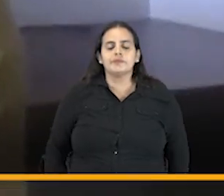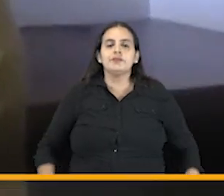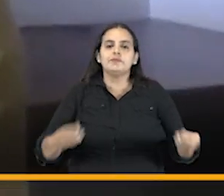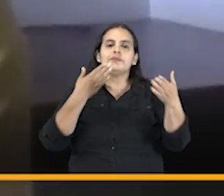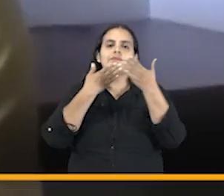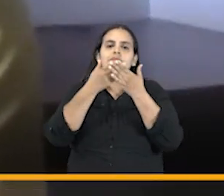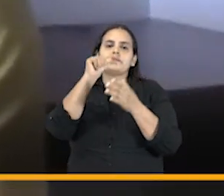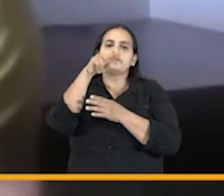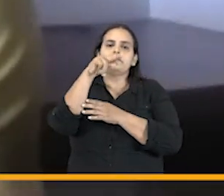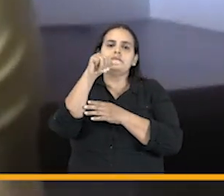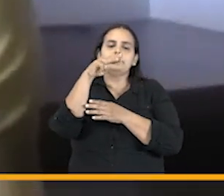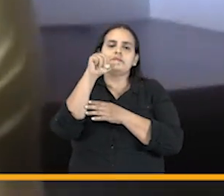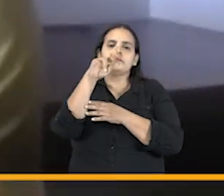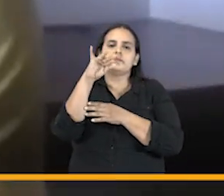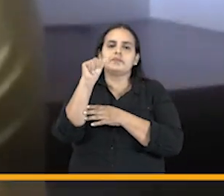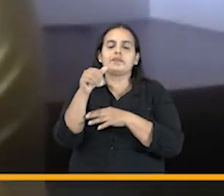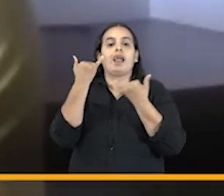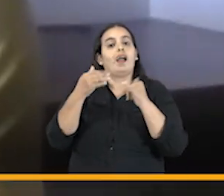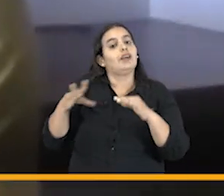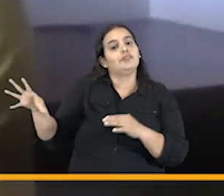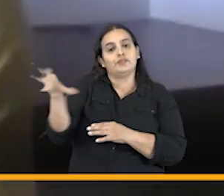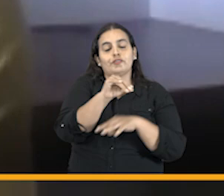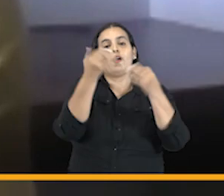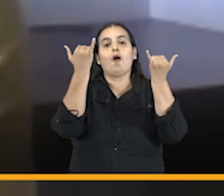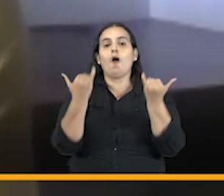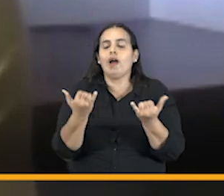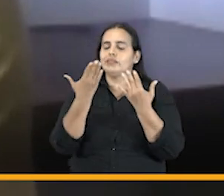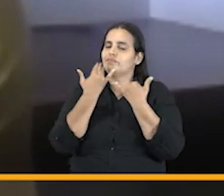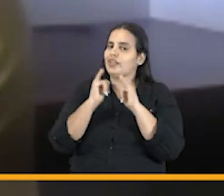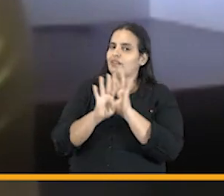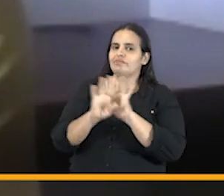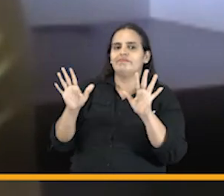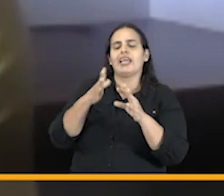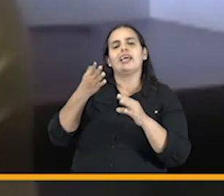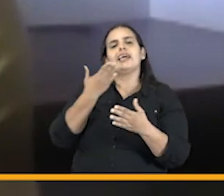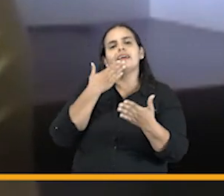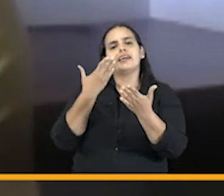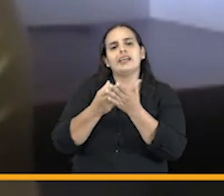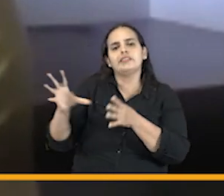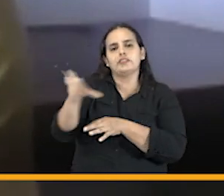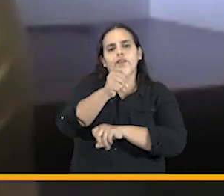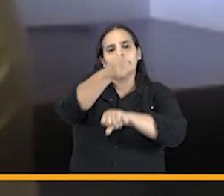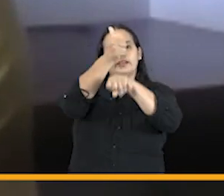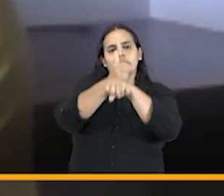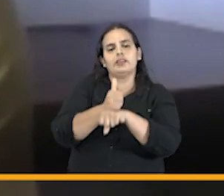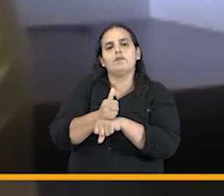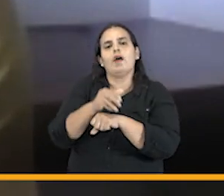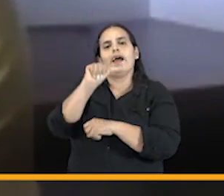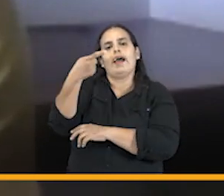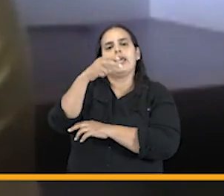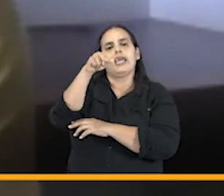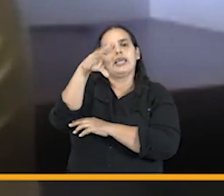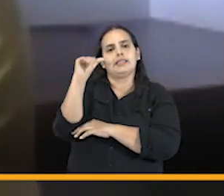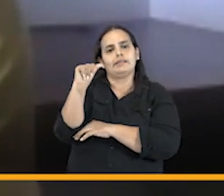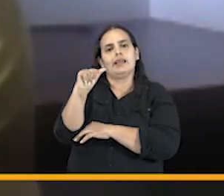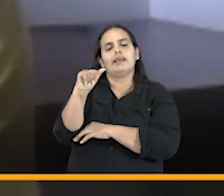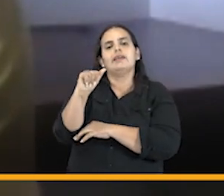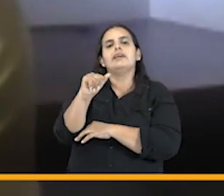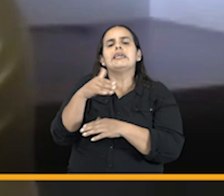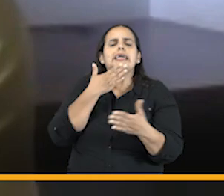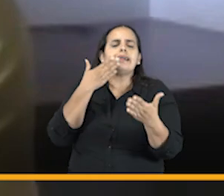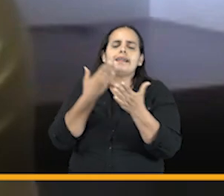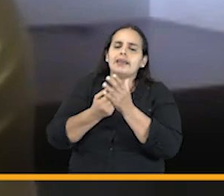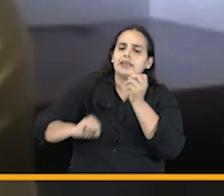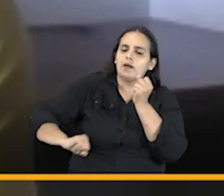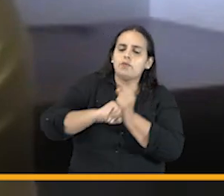doctora Ana María bueno esto ha sido todo por hoy agradecemos al equipo directivo de la agencia nacional de defensa jurídica del estado y a